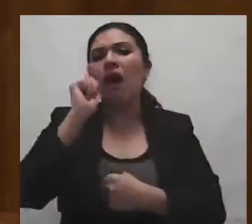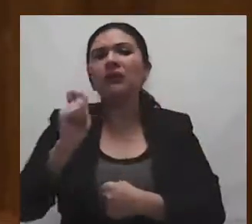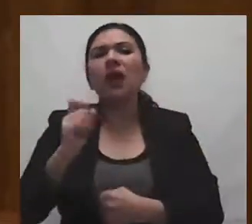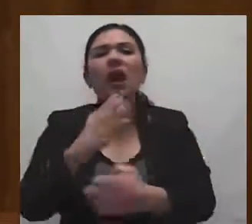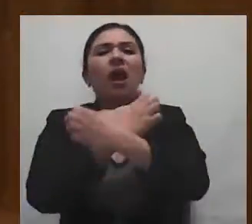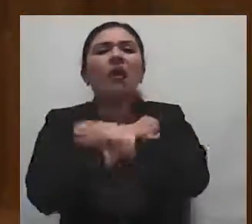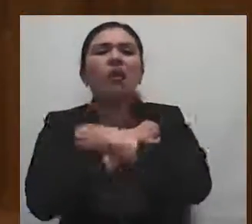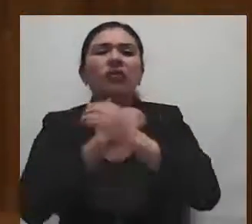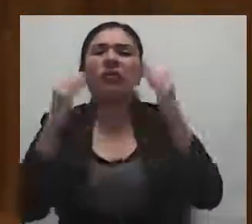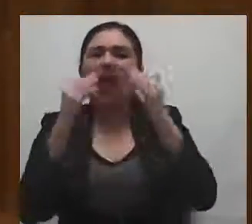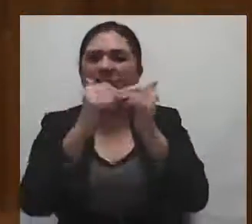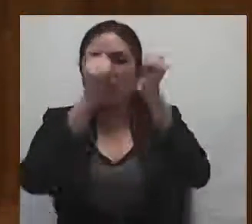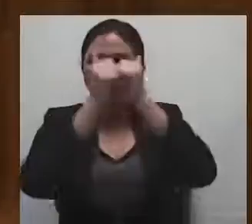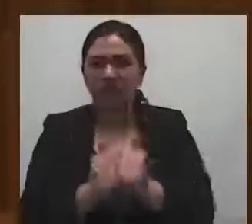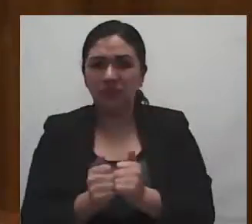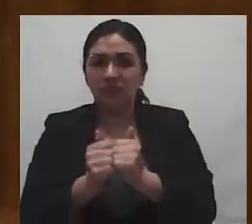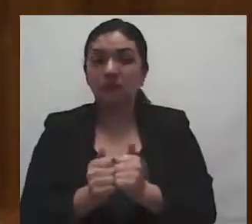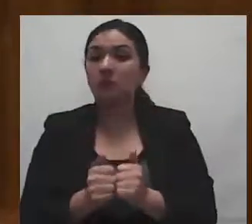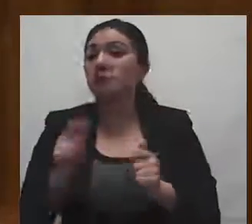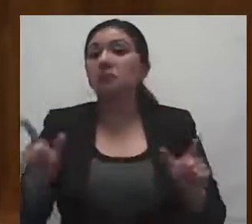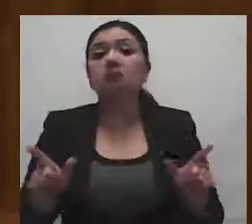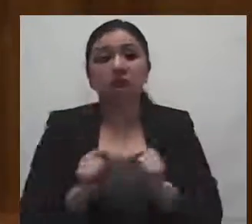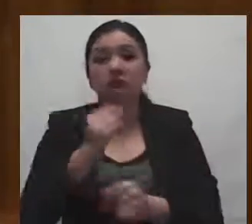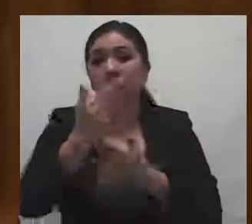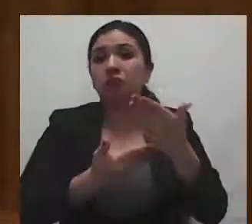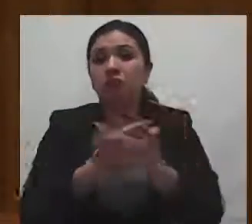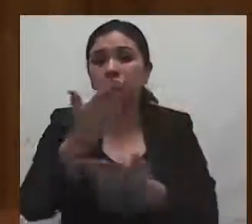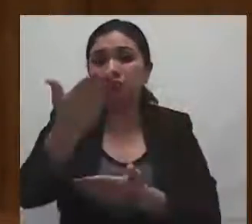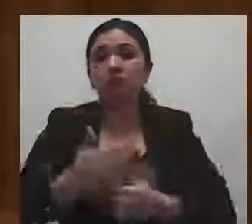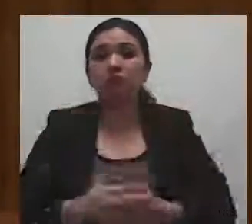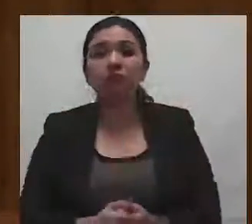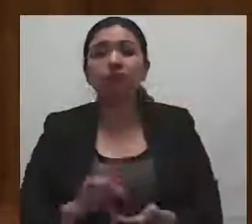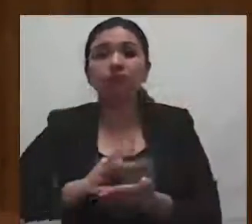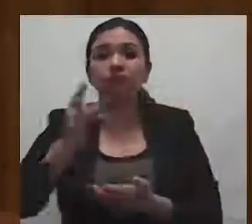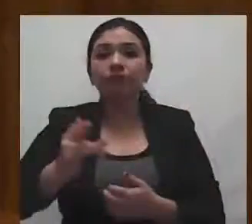a distancia. Es cuanto, Presidenta. Muchas gracias.